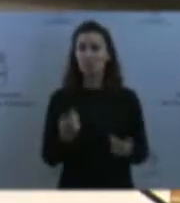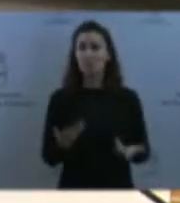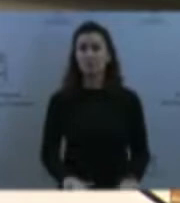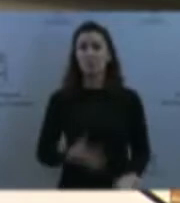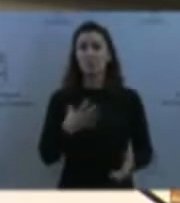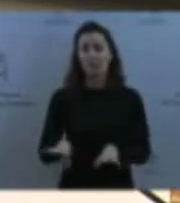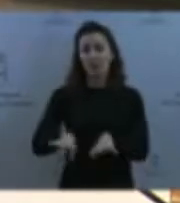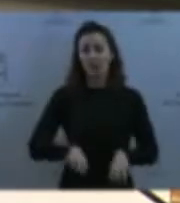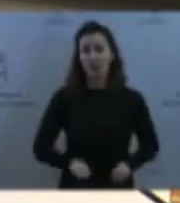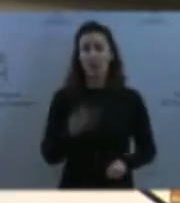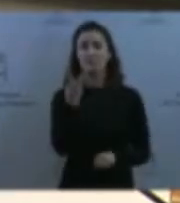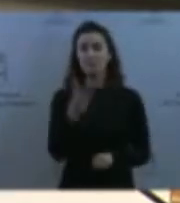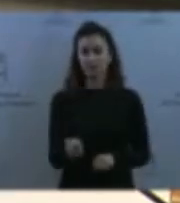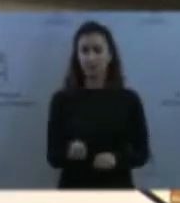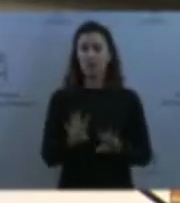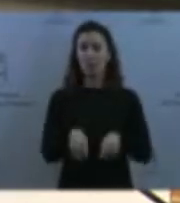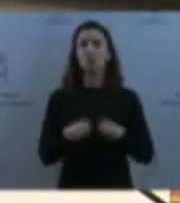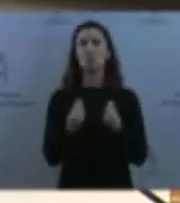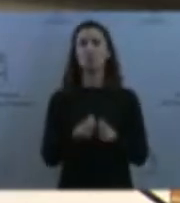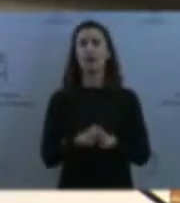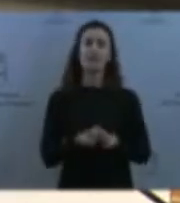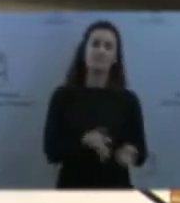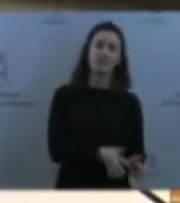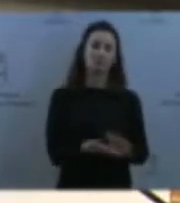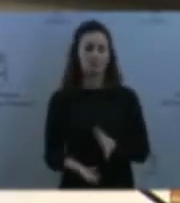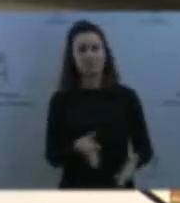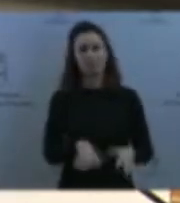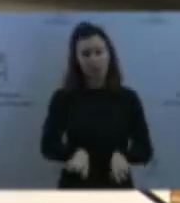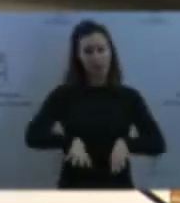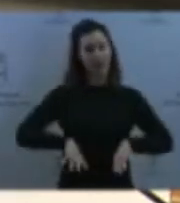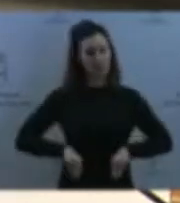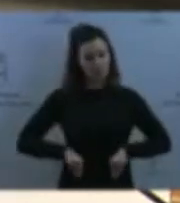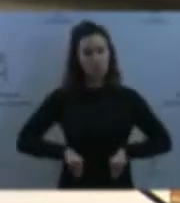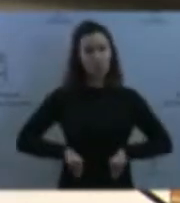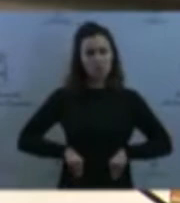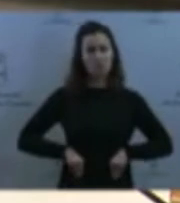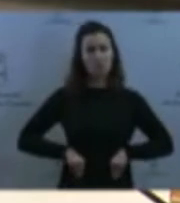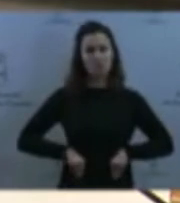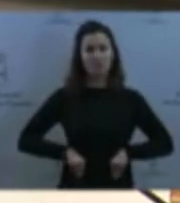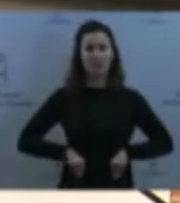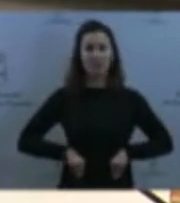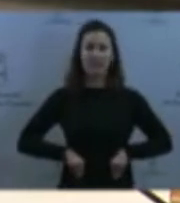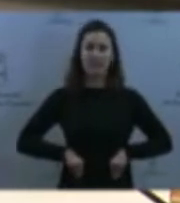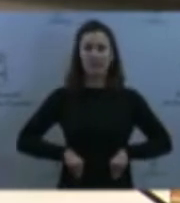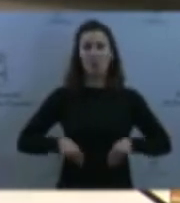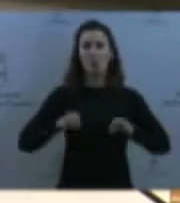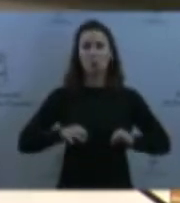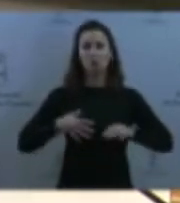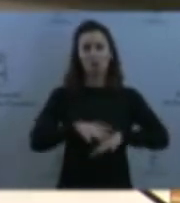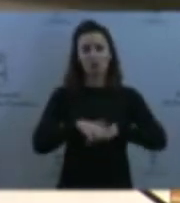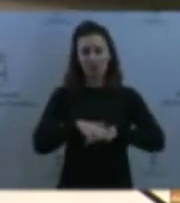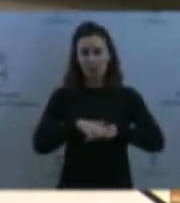entendíamos que podemos tener capacidad, a través de esta red, intentando hacer ese trabajo, como decía